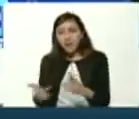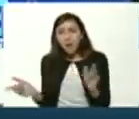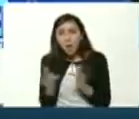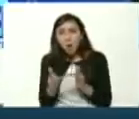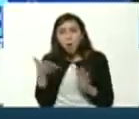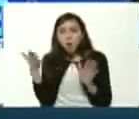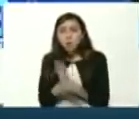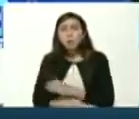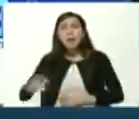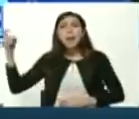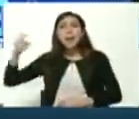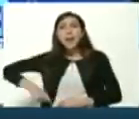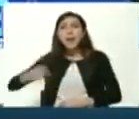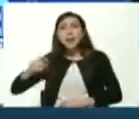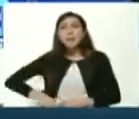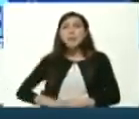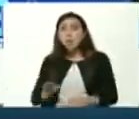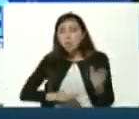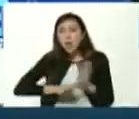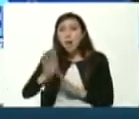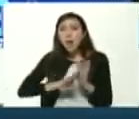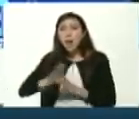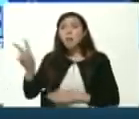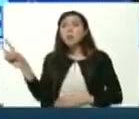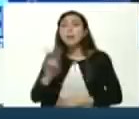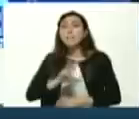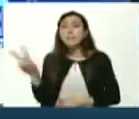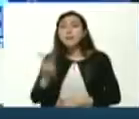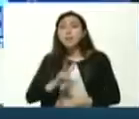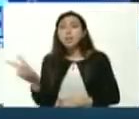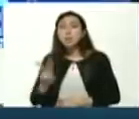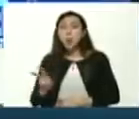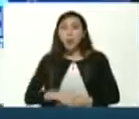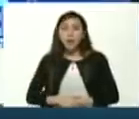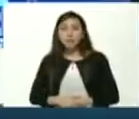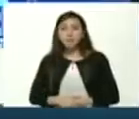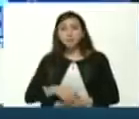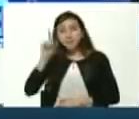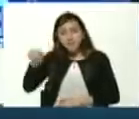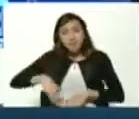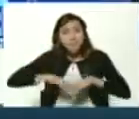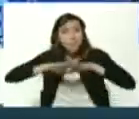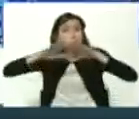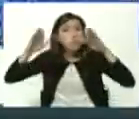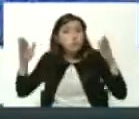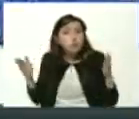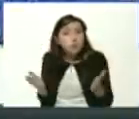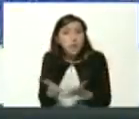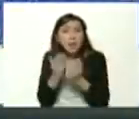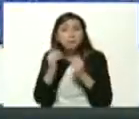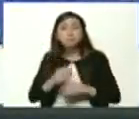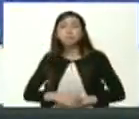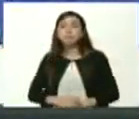con las necesidades del desarrollo venezolano y mundial con las grandes